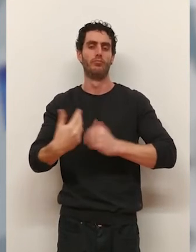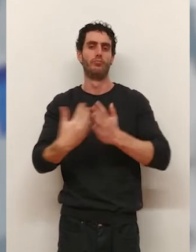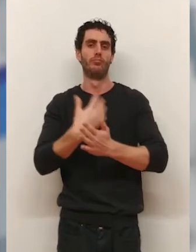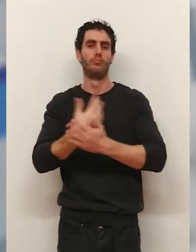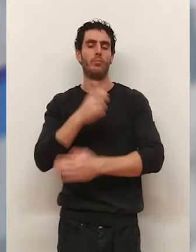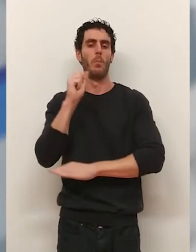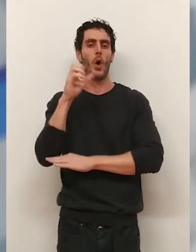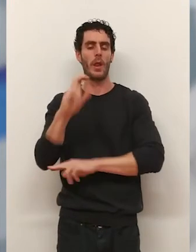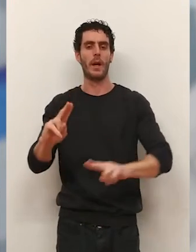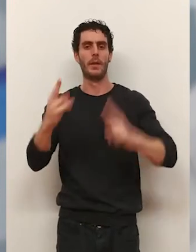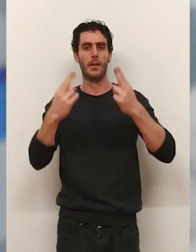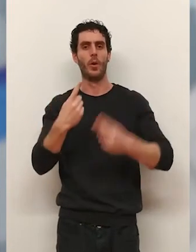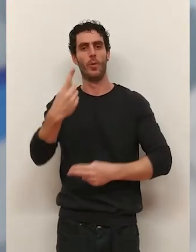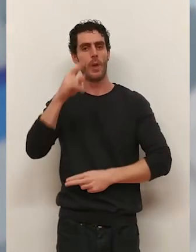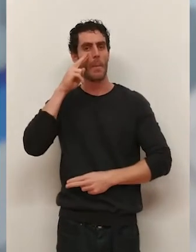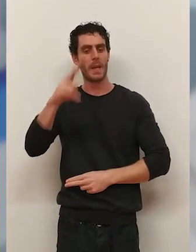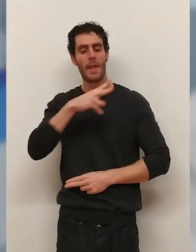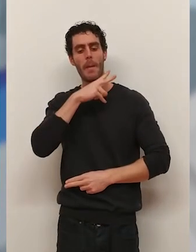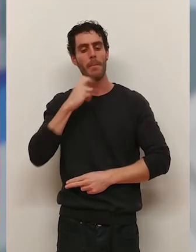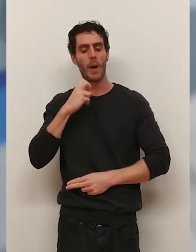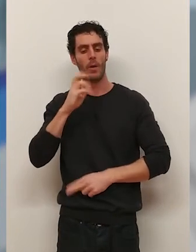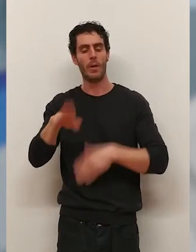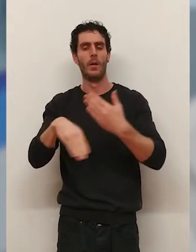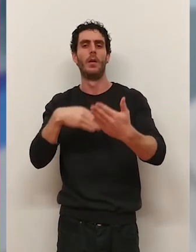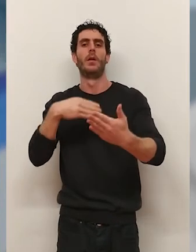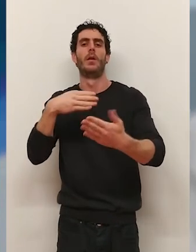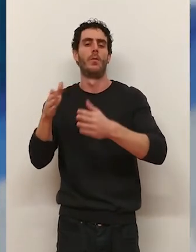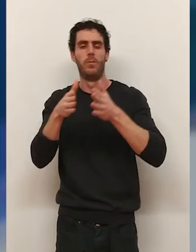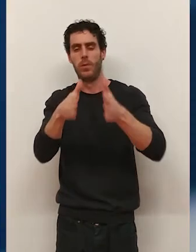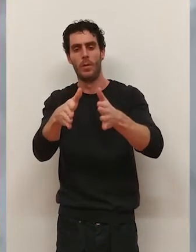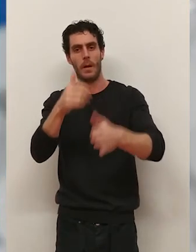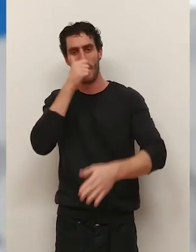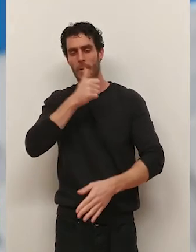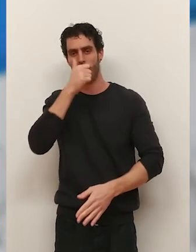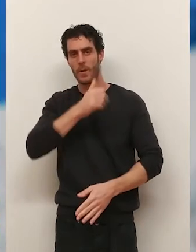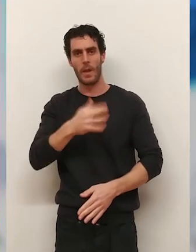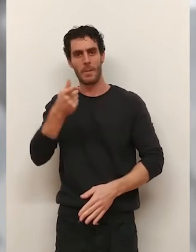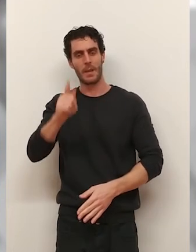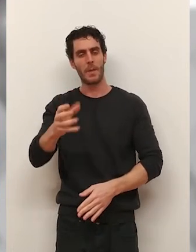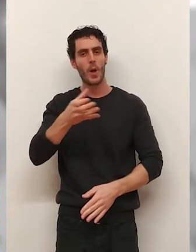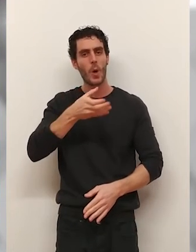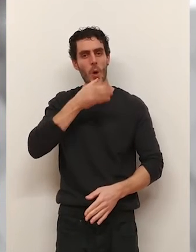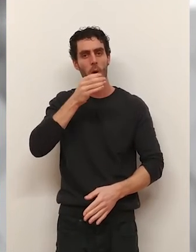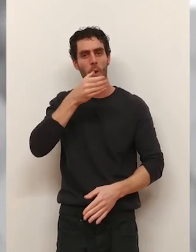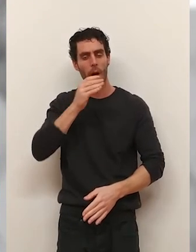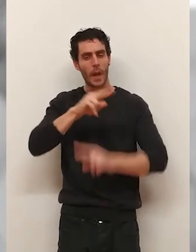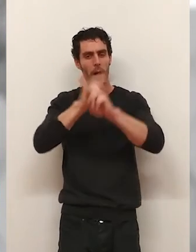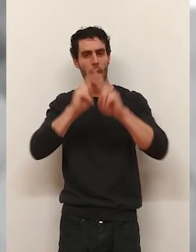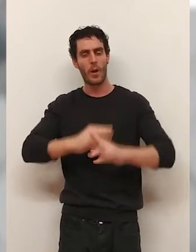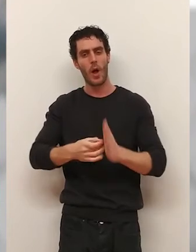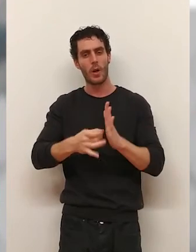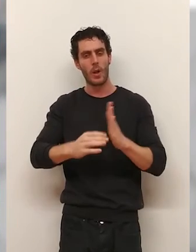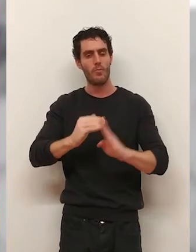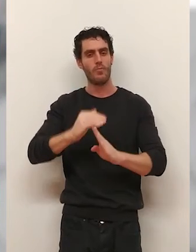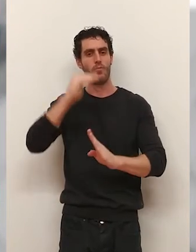ponencia titulada Una mirada de valor hacia el vino. Además, una exclusiva cata internacional de